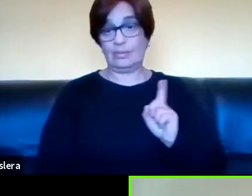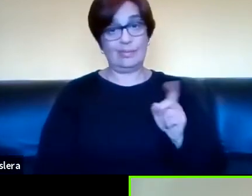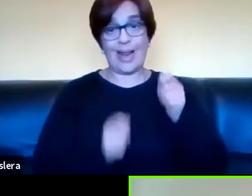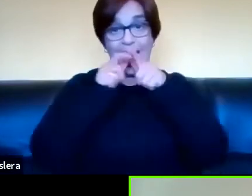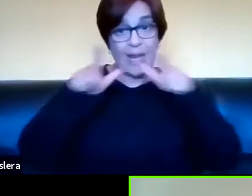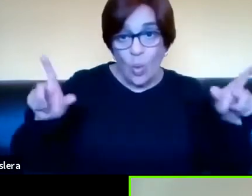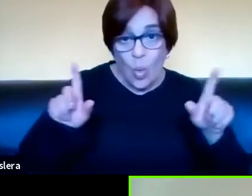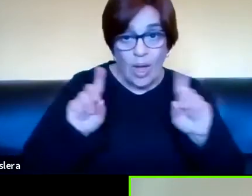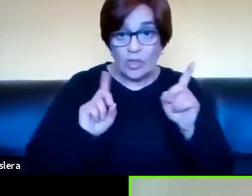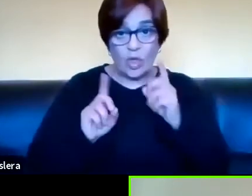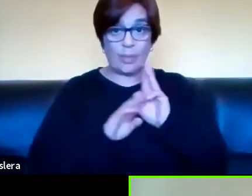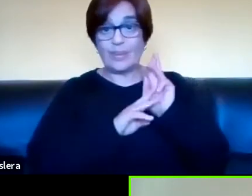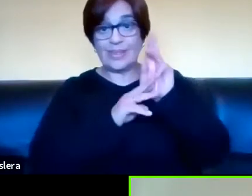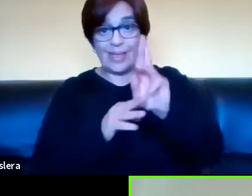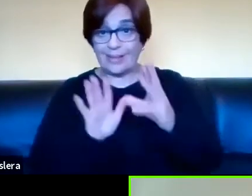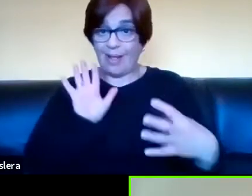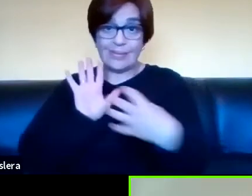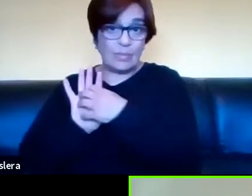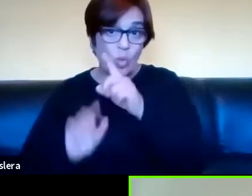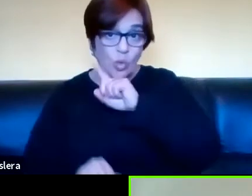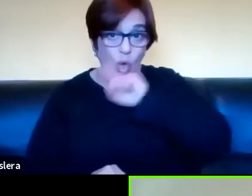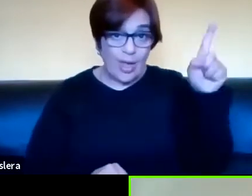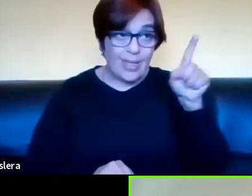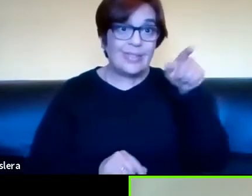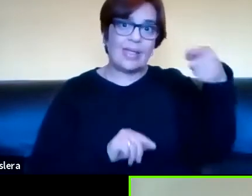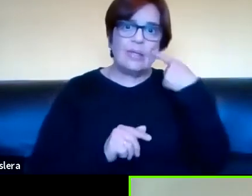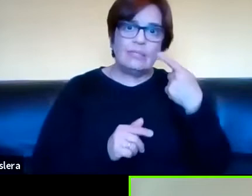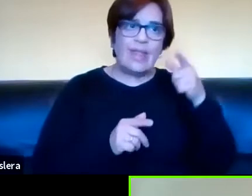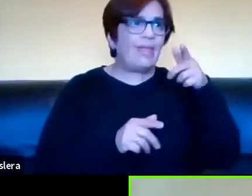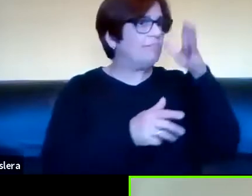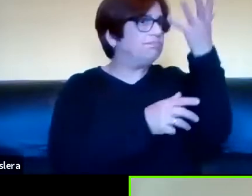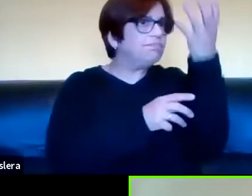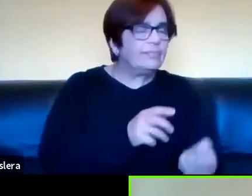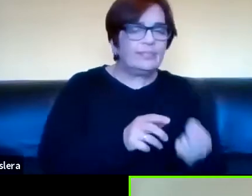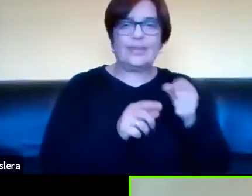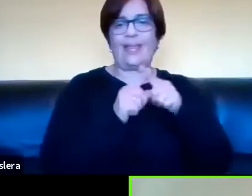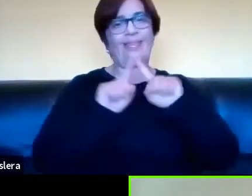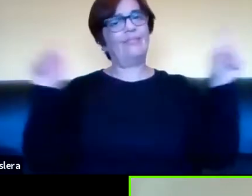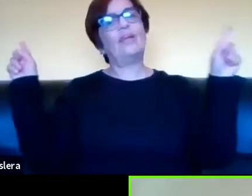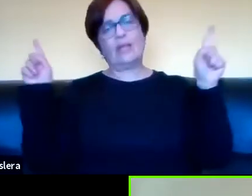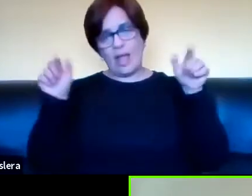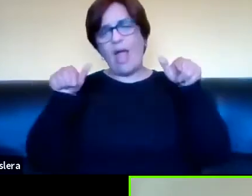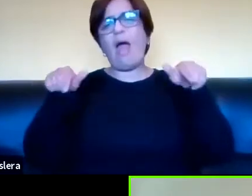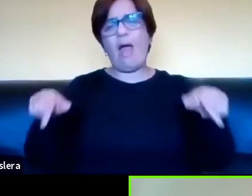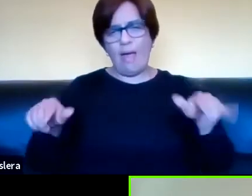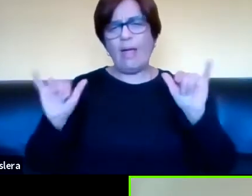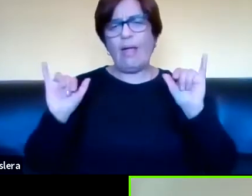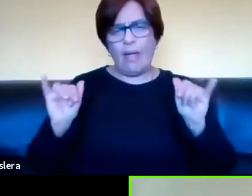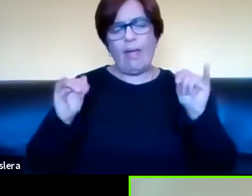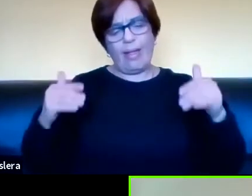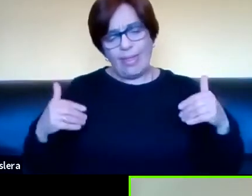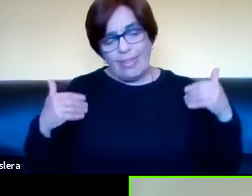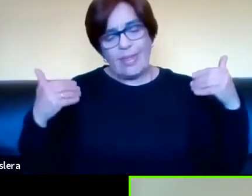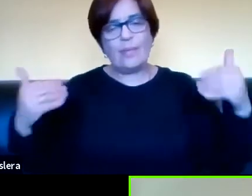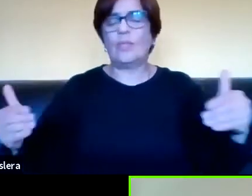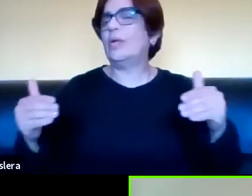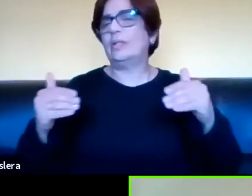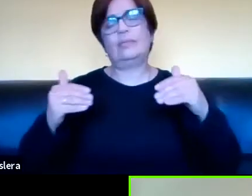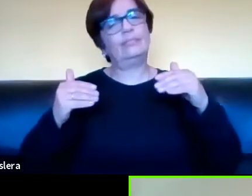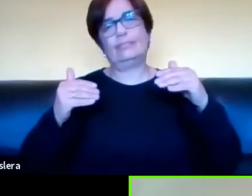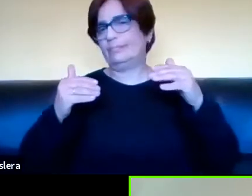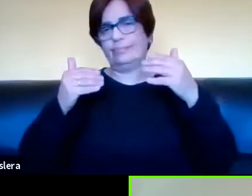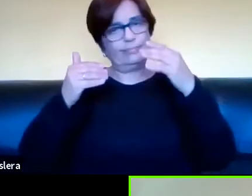registra. Y esa diferencia es radical y en esa diferencia entonces a partir de ahí me destrabó todo